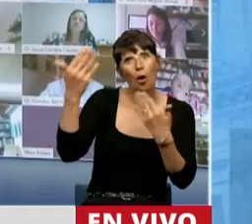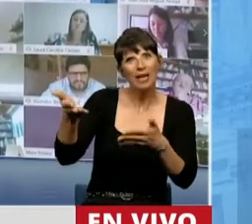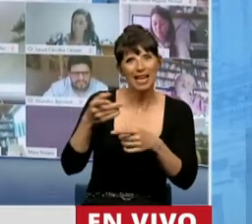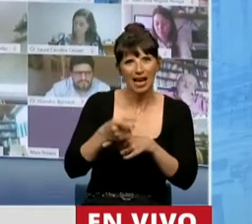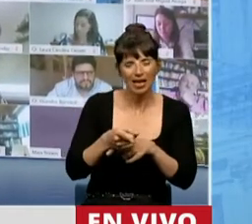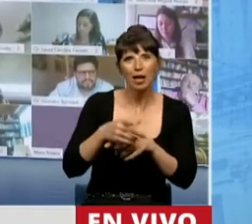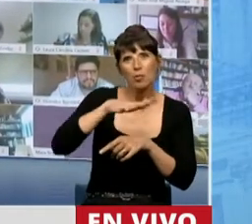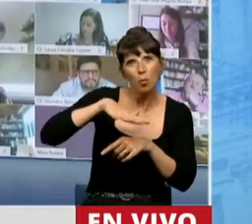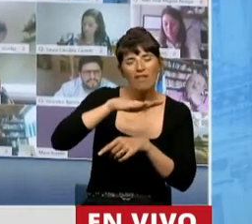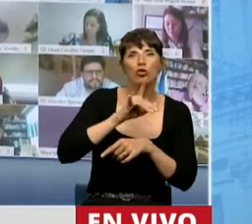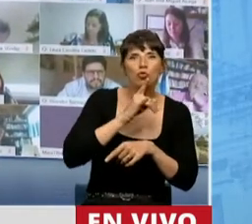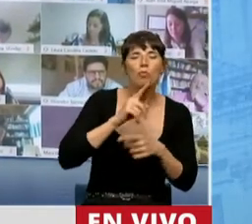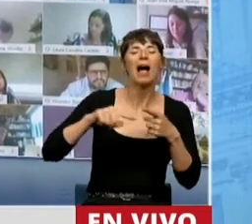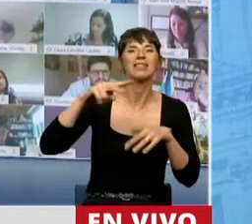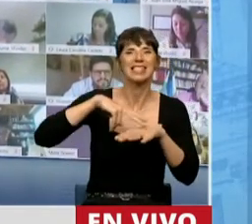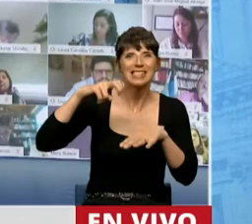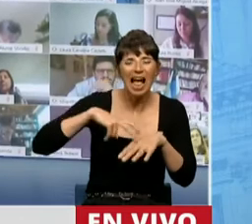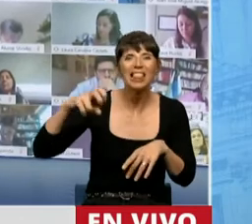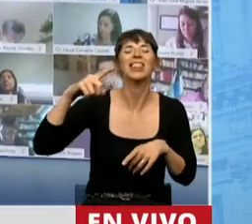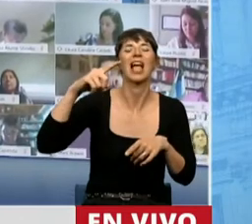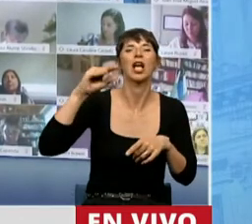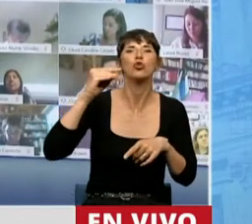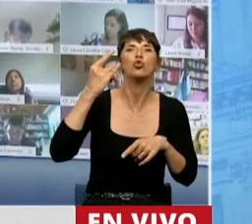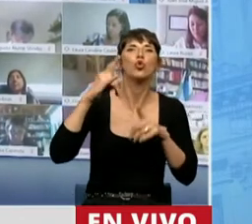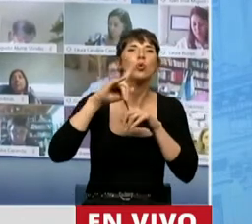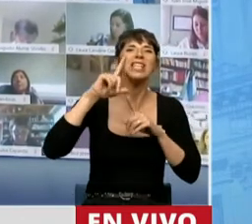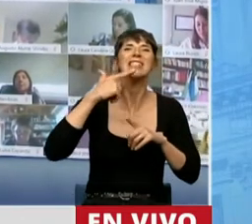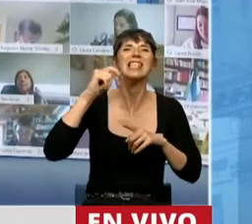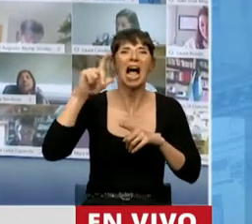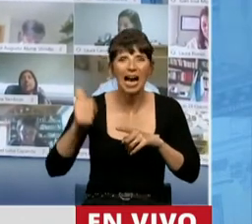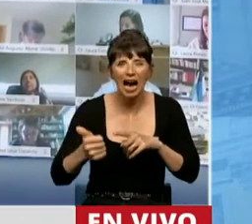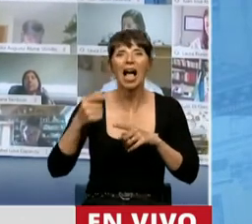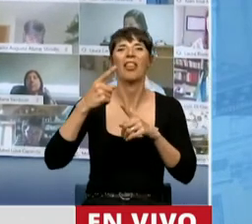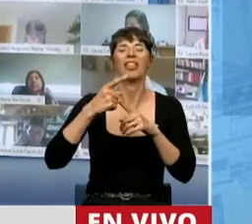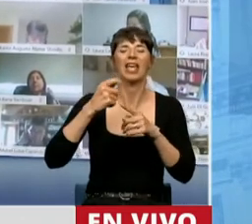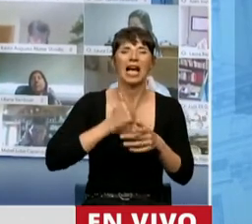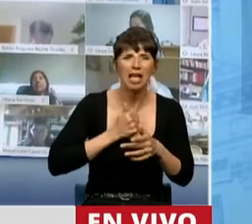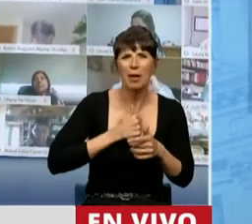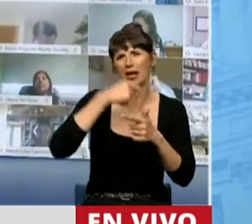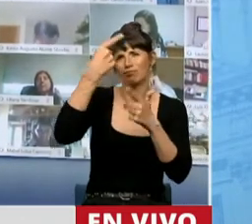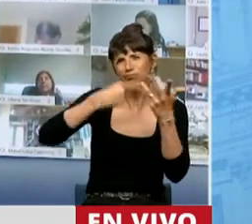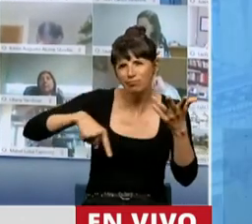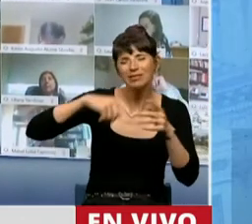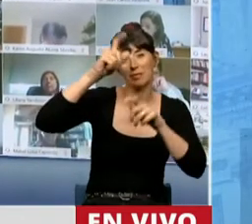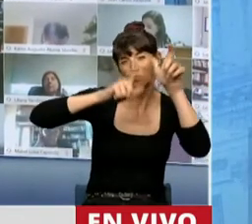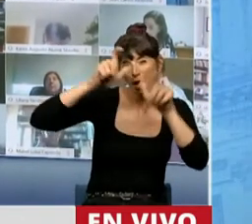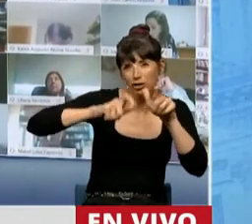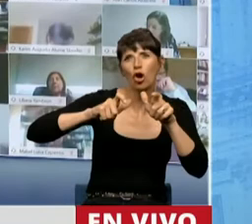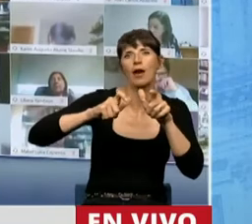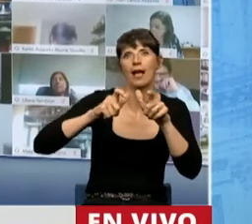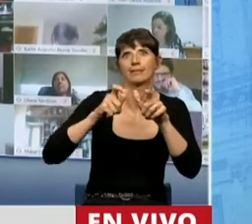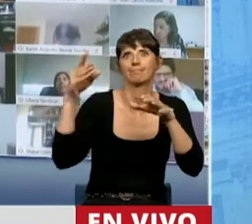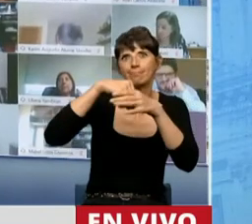de Jujuy, de Salta, a hombres de Santiago del Estero, de Catamarca, de zonas aledañas, que fueron parte de una